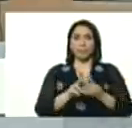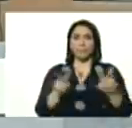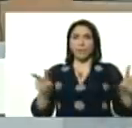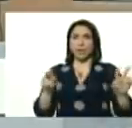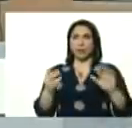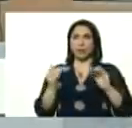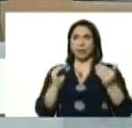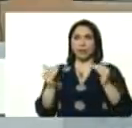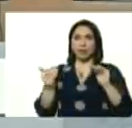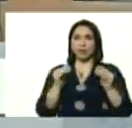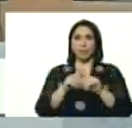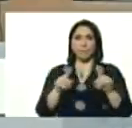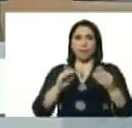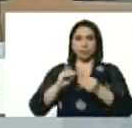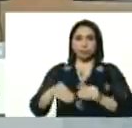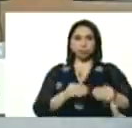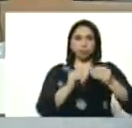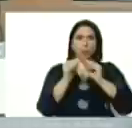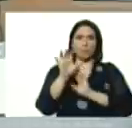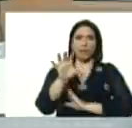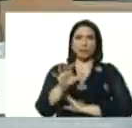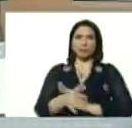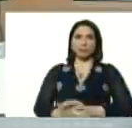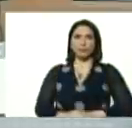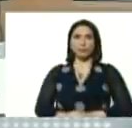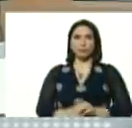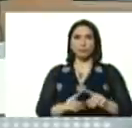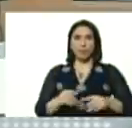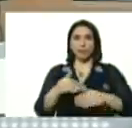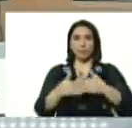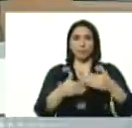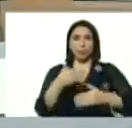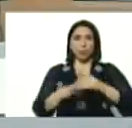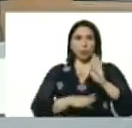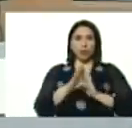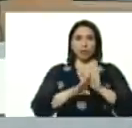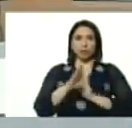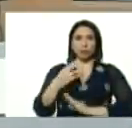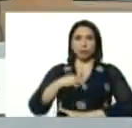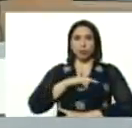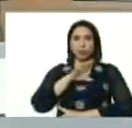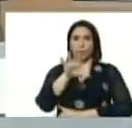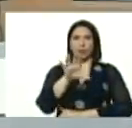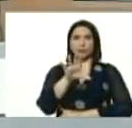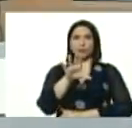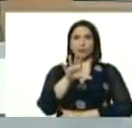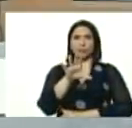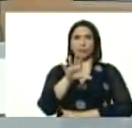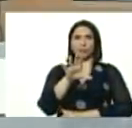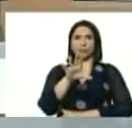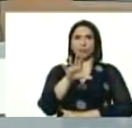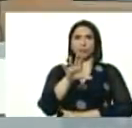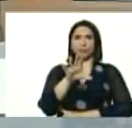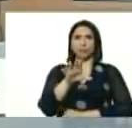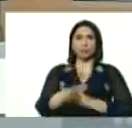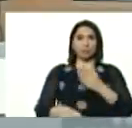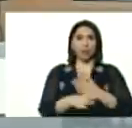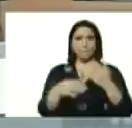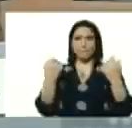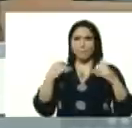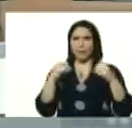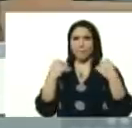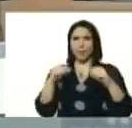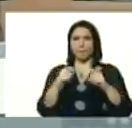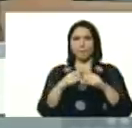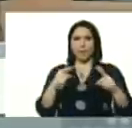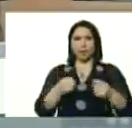estabilidad, para la recuperación del país, para el progreso, de nuestra nación, vamos a prepararnos, para